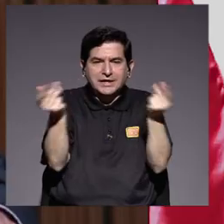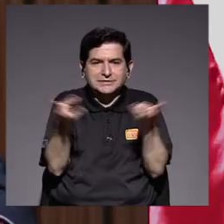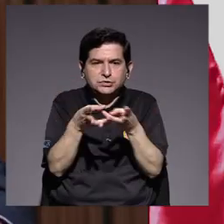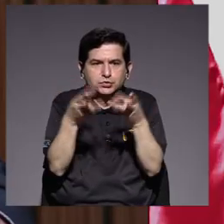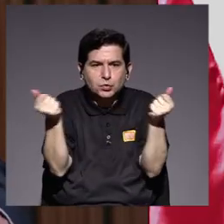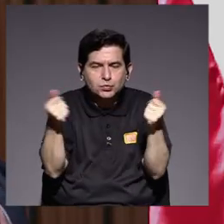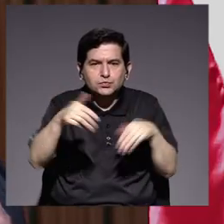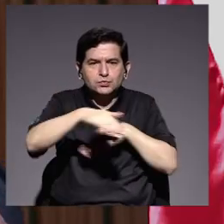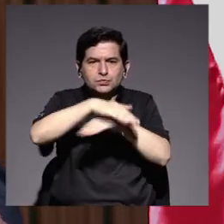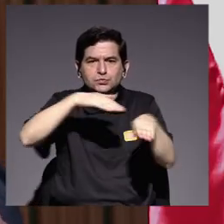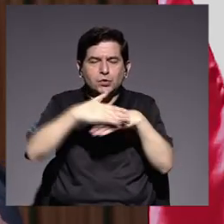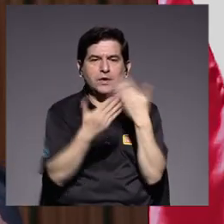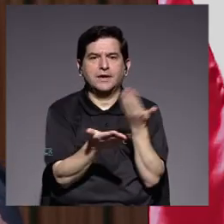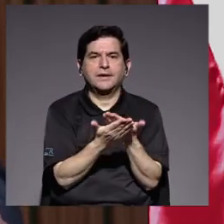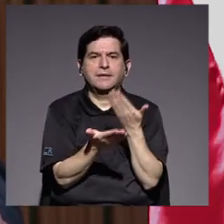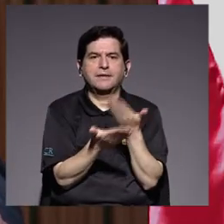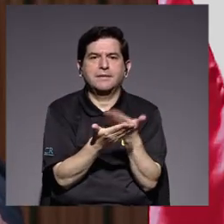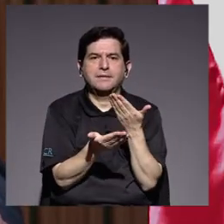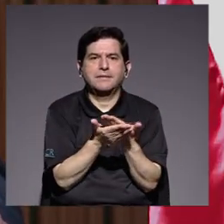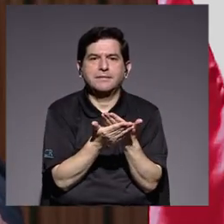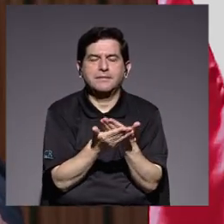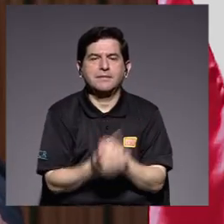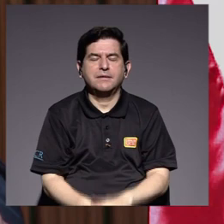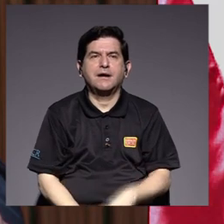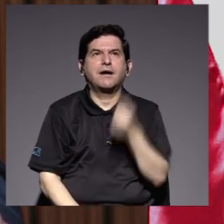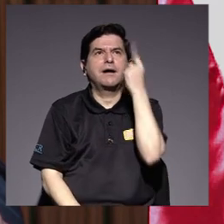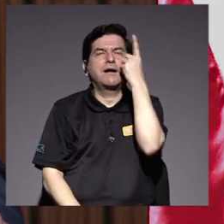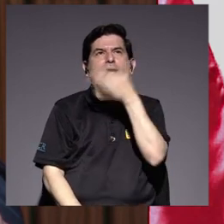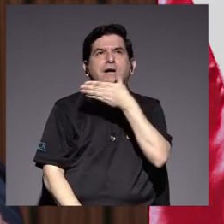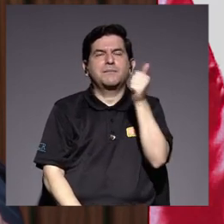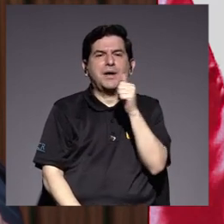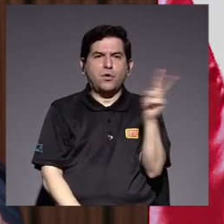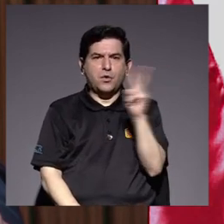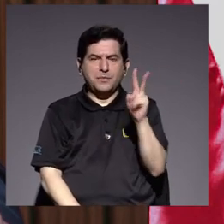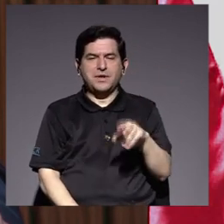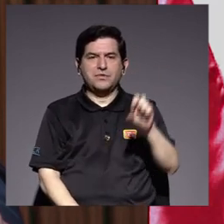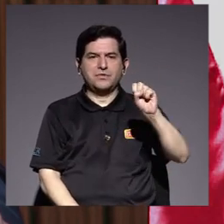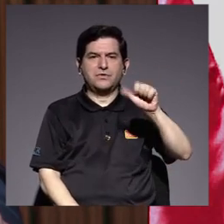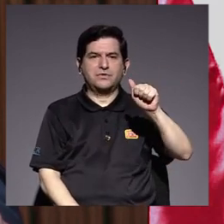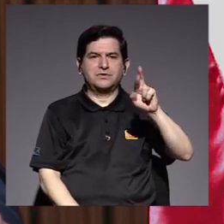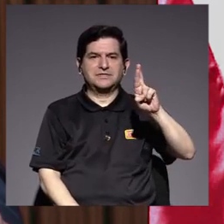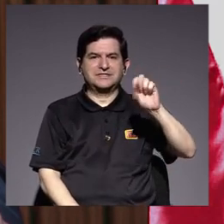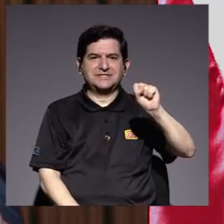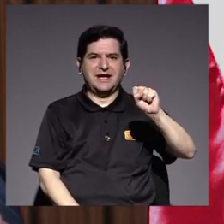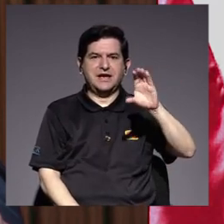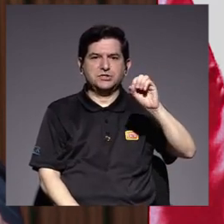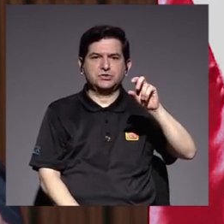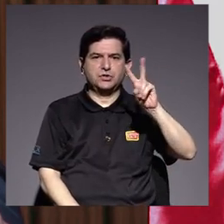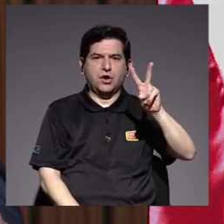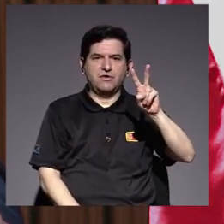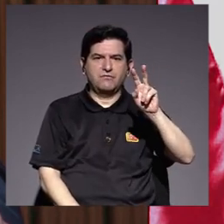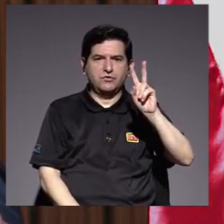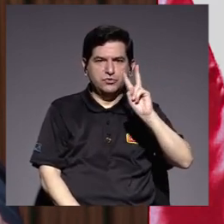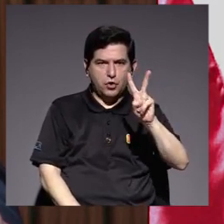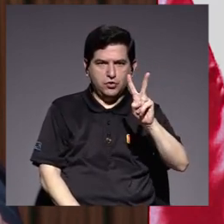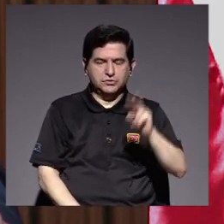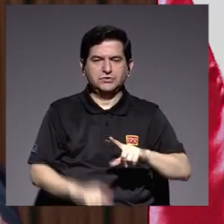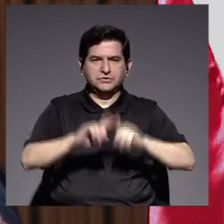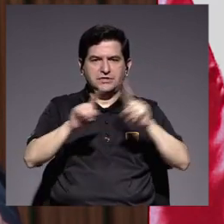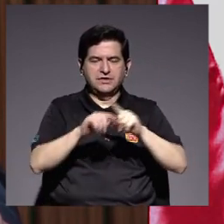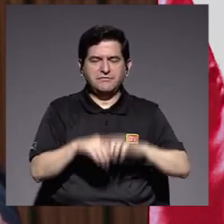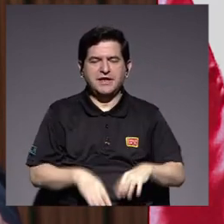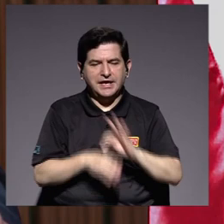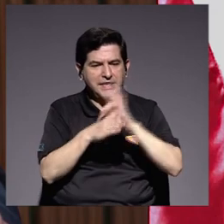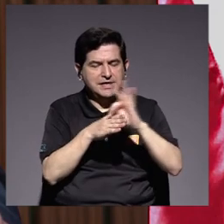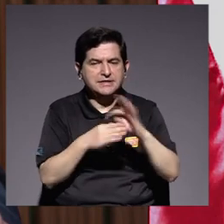basadas en la evidencia, para comprender mejor el virus SARS-CoV-2, hallar posibles tratamientos para la